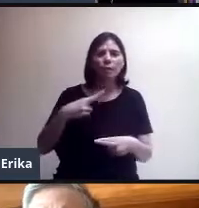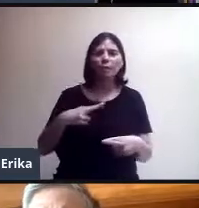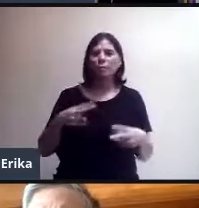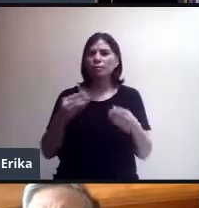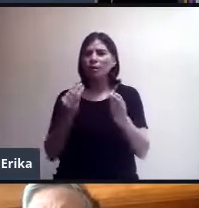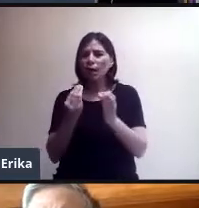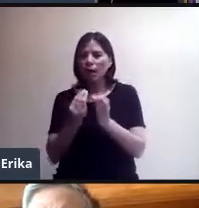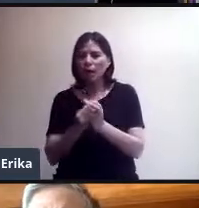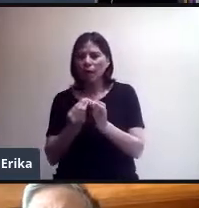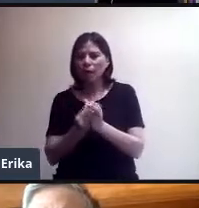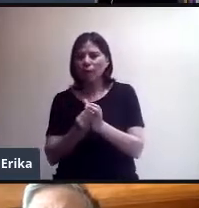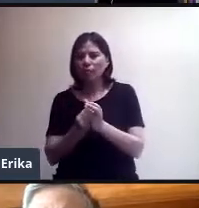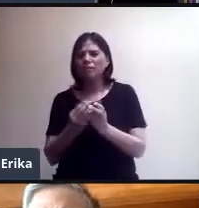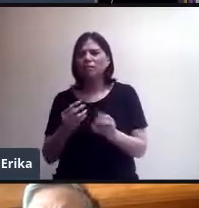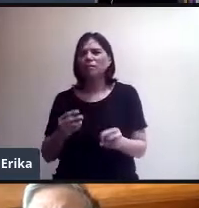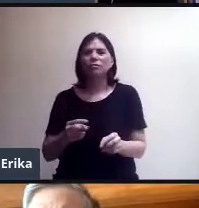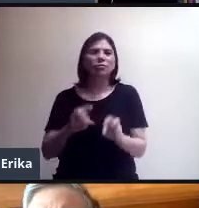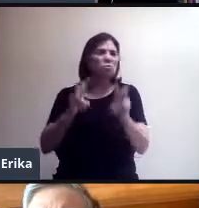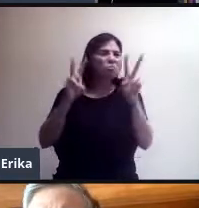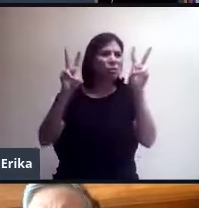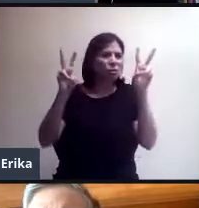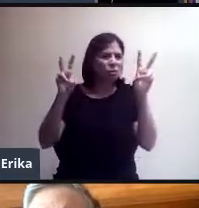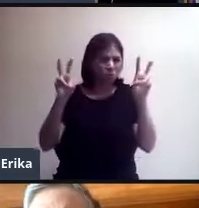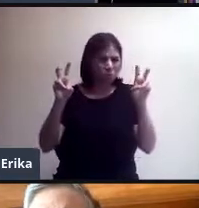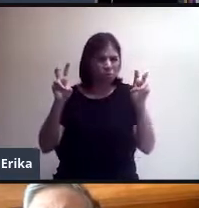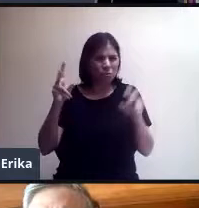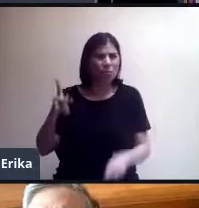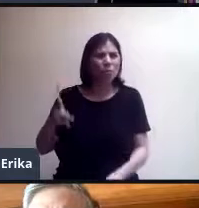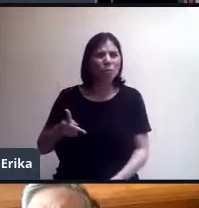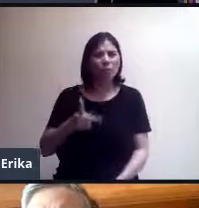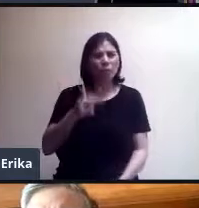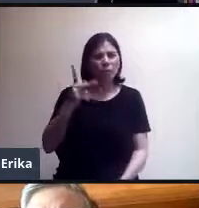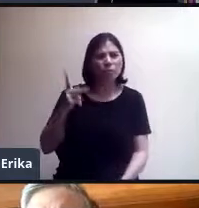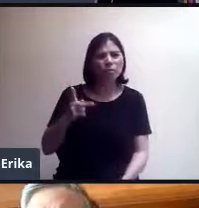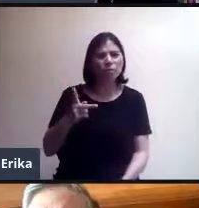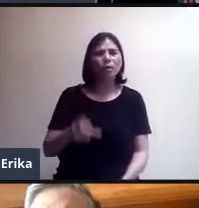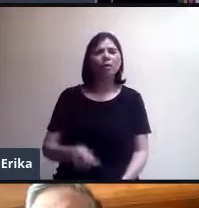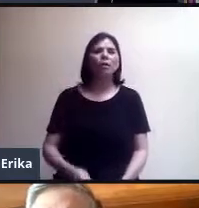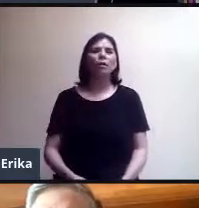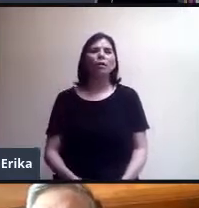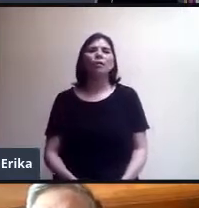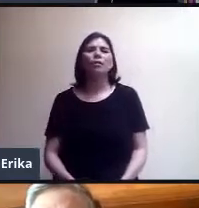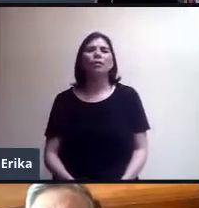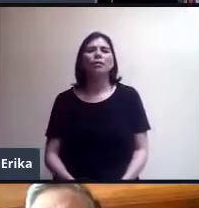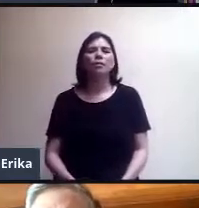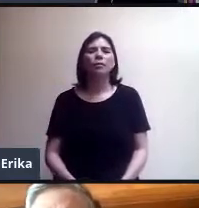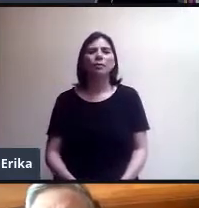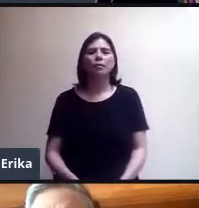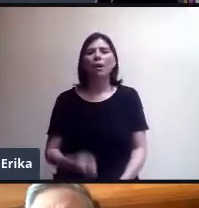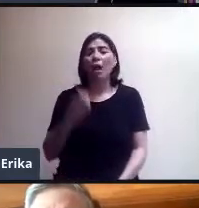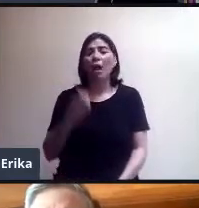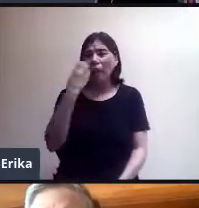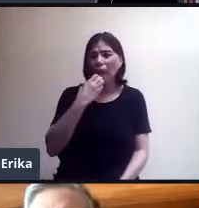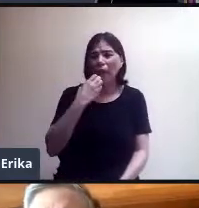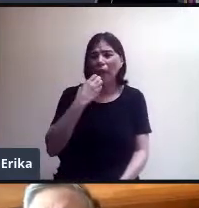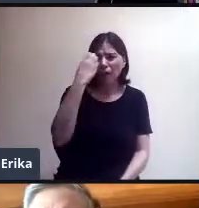ahí que me han preguntado mucho por el correo electrónico, que es lo del IDANIS. No hay posibilidad ahorita de hacer un examen tan grande.